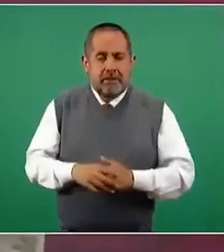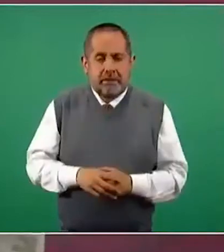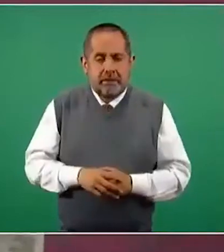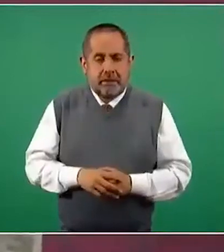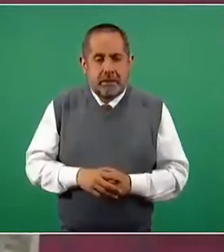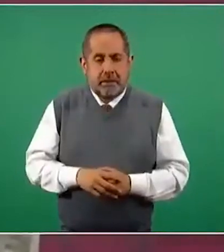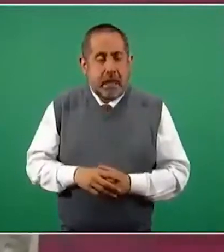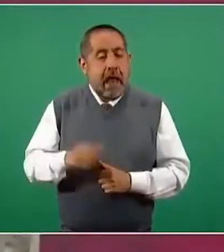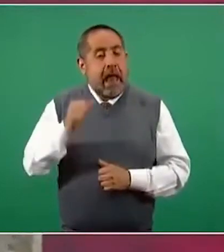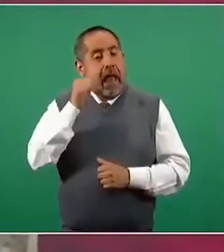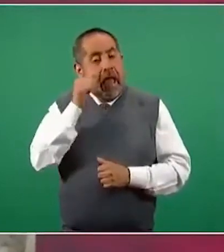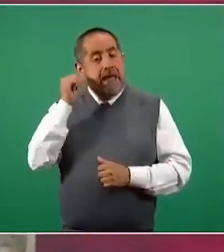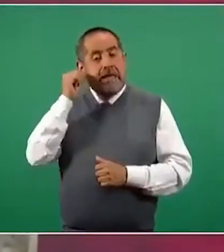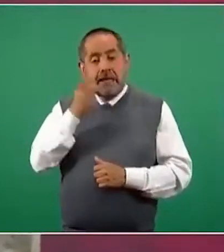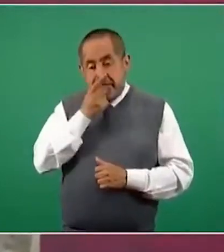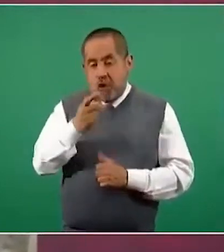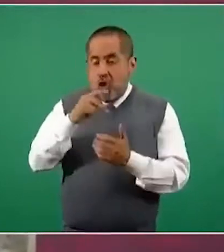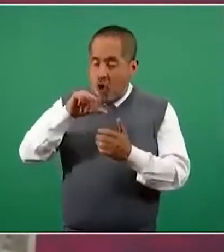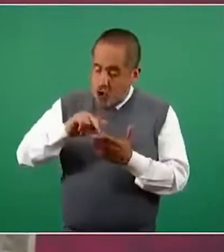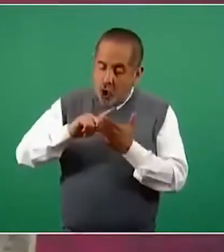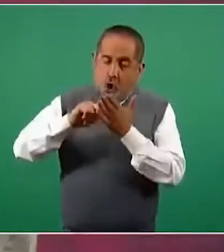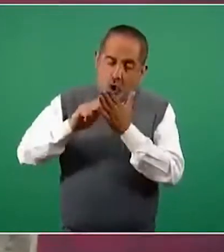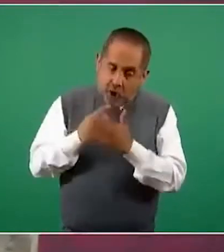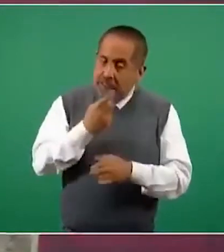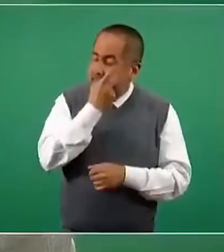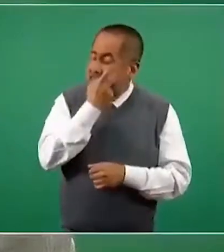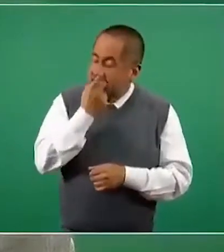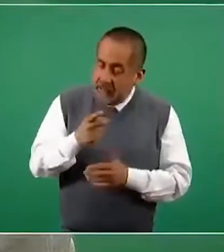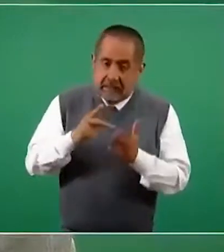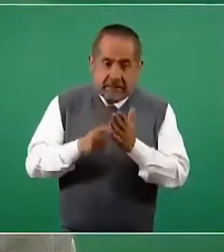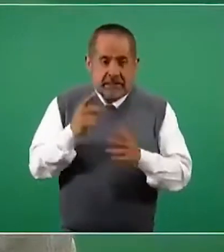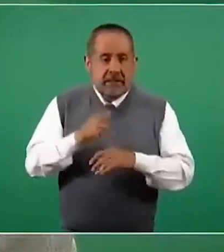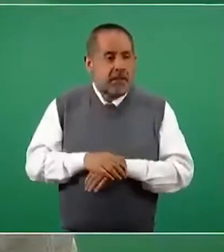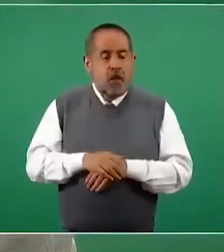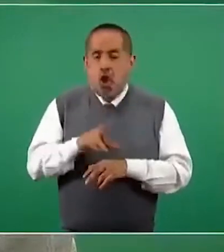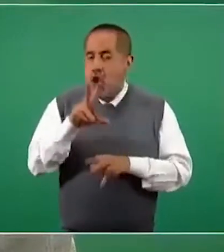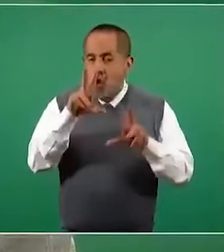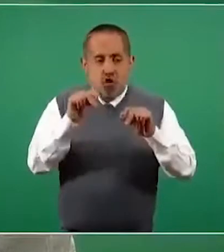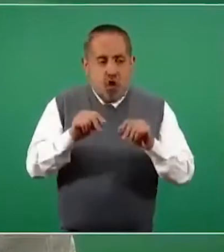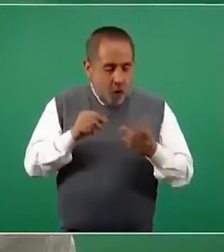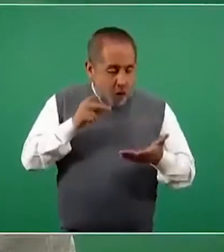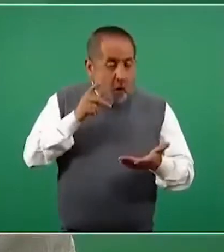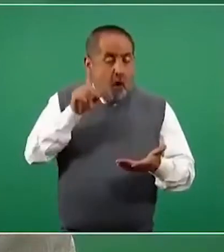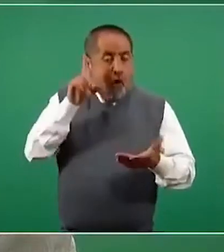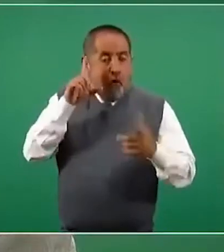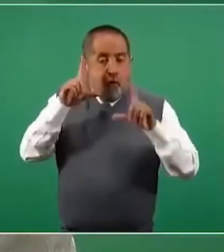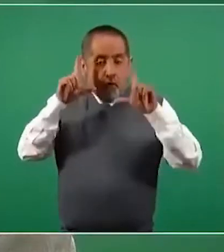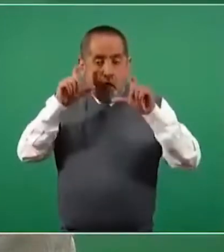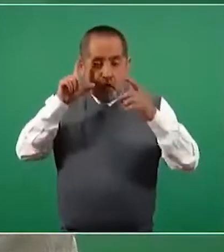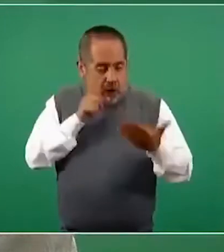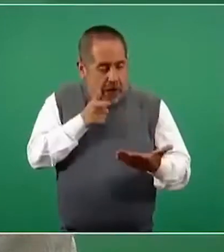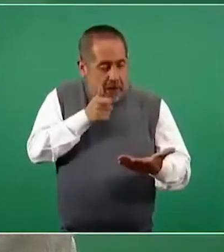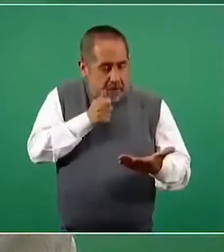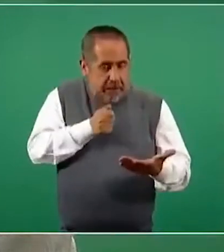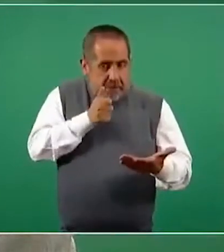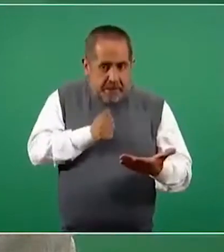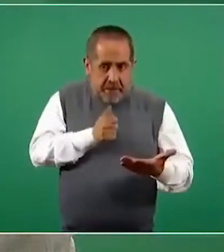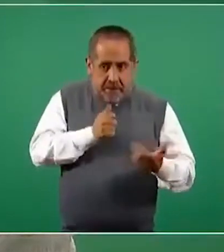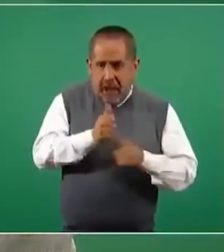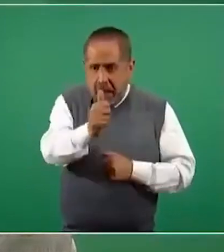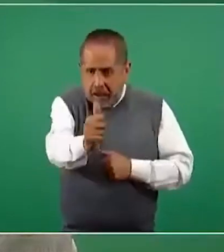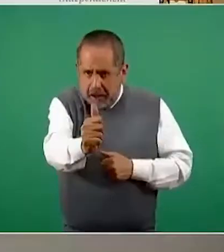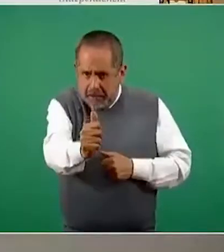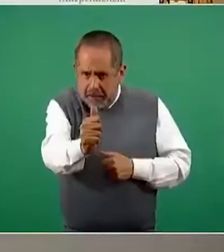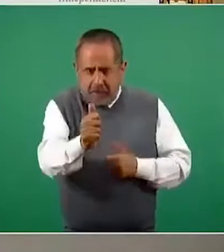Debido a una disminución en su saturación de oxígeno, el secretario de Prevención y Promoción de la Salud, Hugo López-Gatell, empezó a recibir